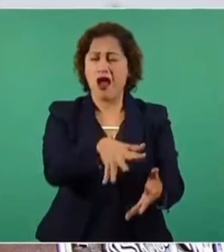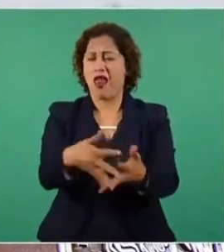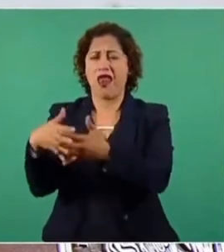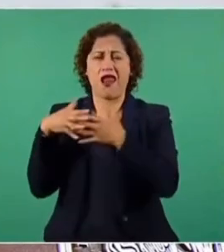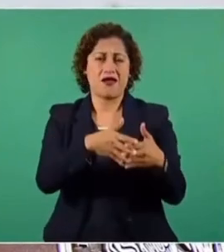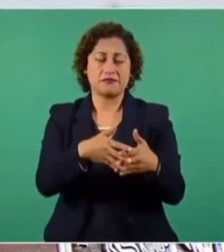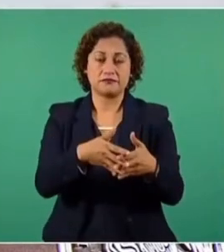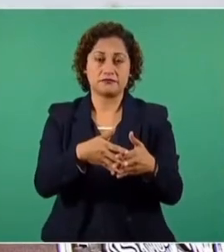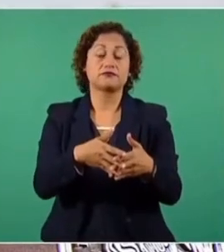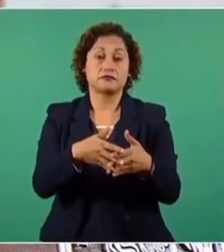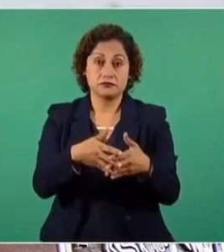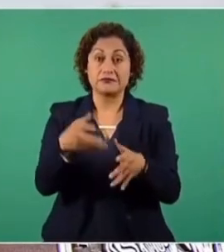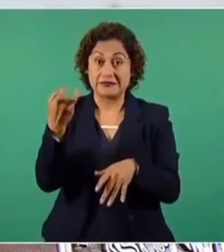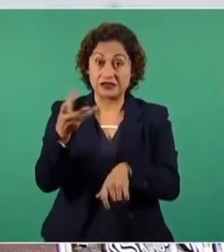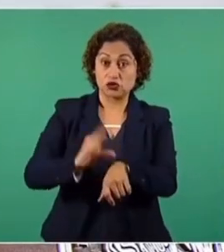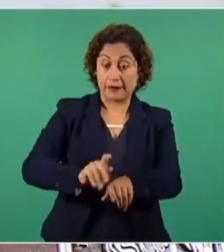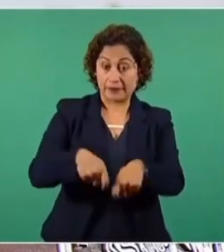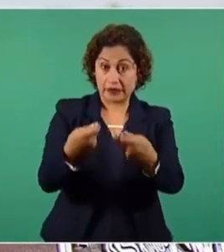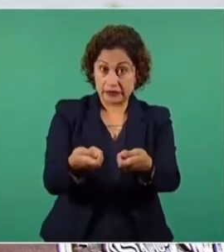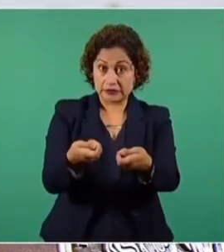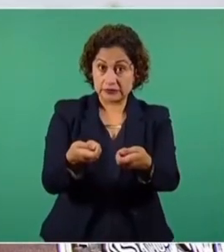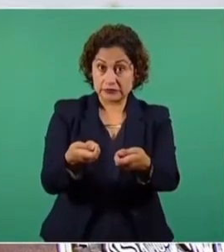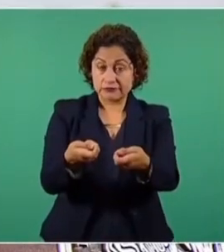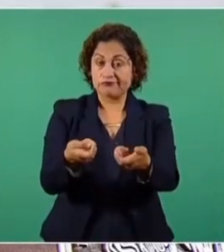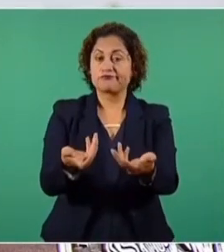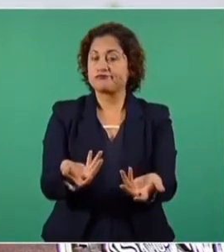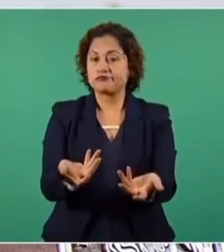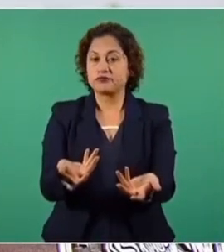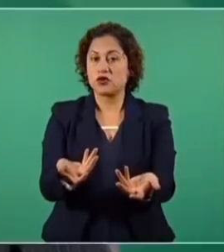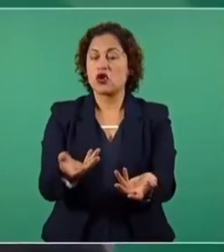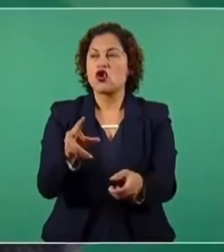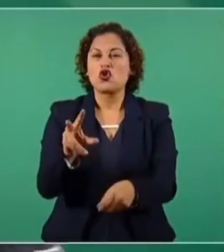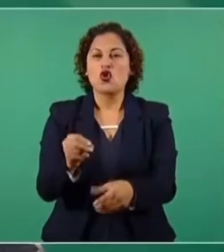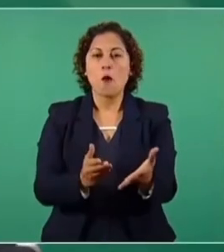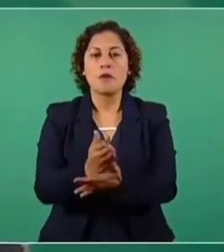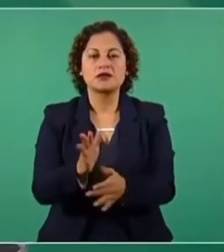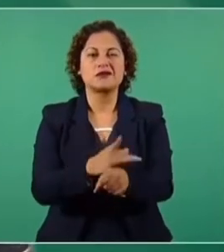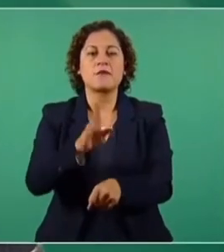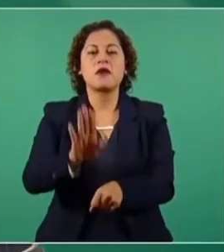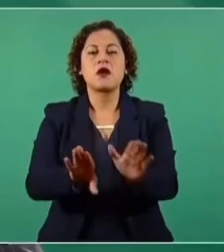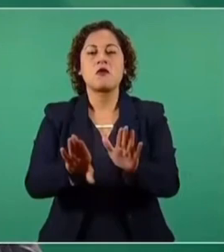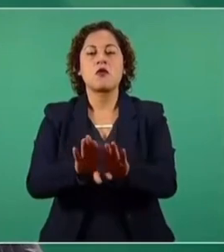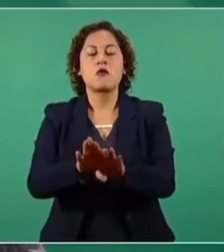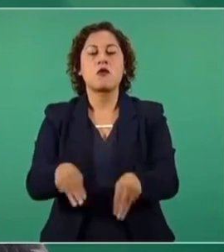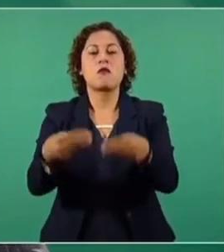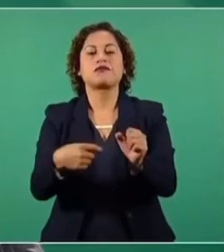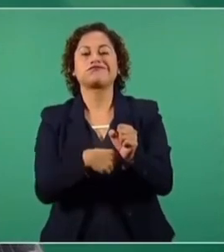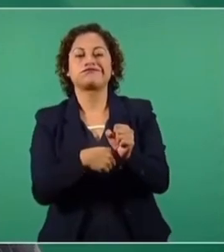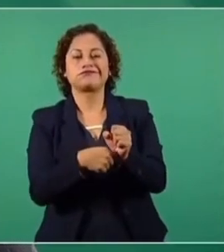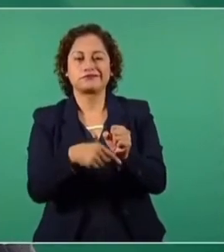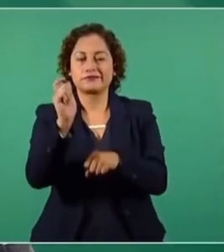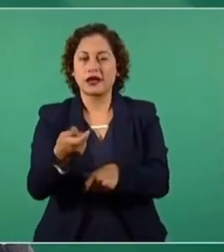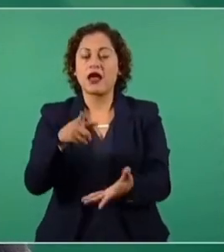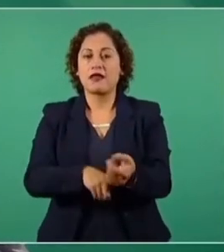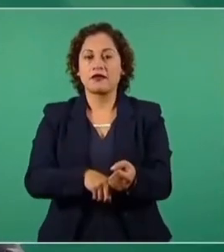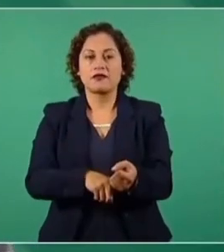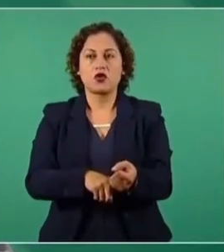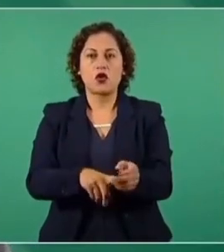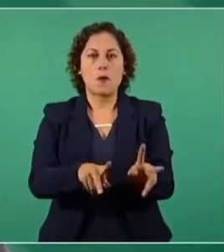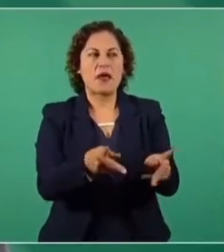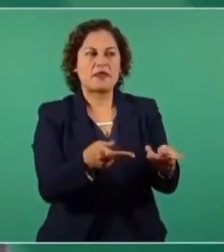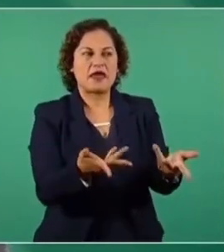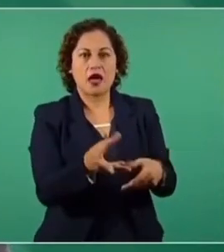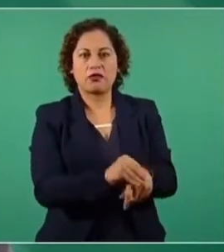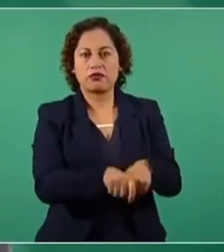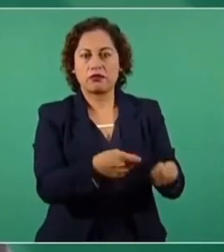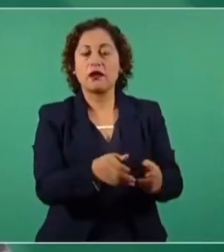Y en la mayoría de los casos esos permisos no se aplicaron, entraron a una especie de mercado negro en donde se vendían. Algo parecido a lo